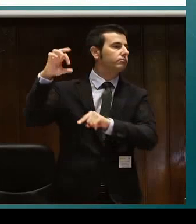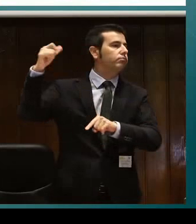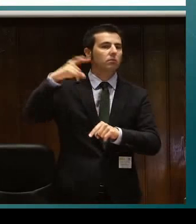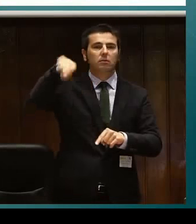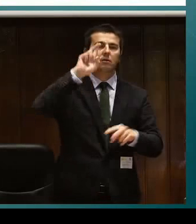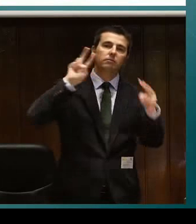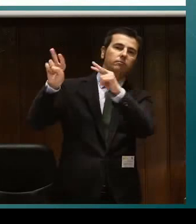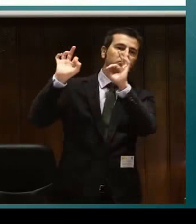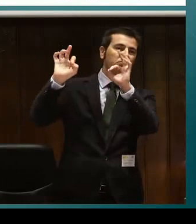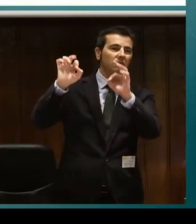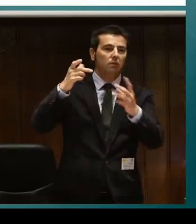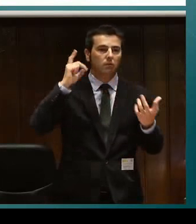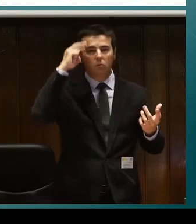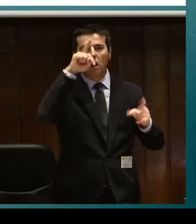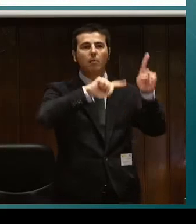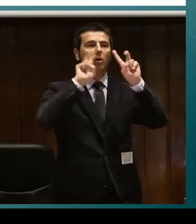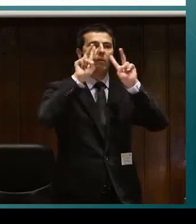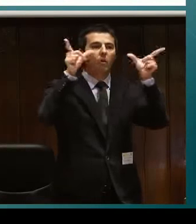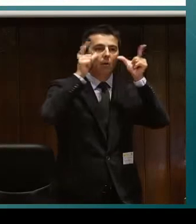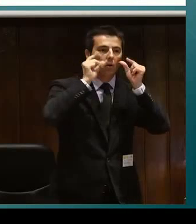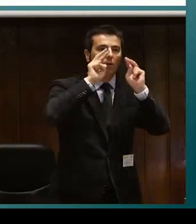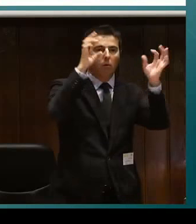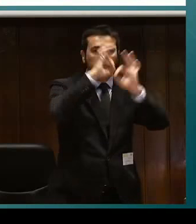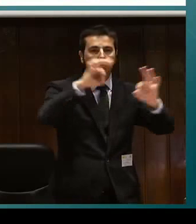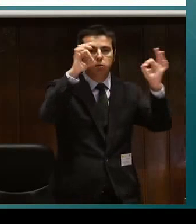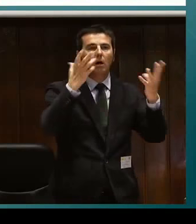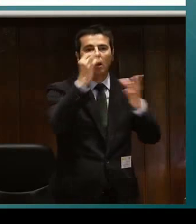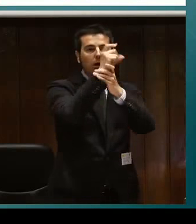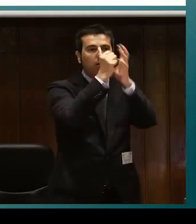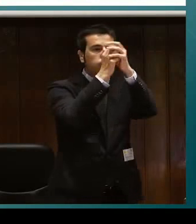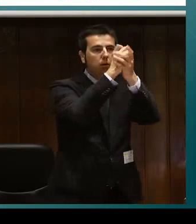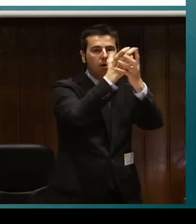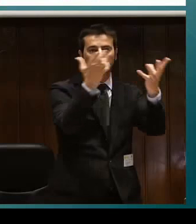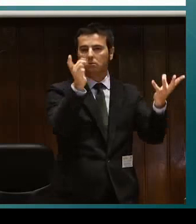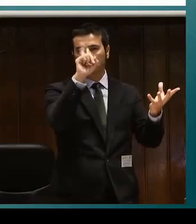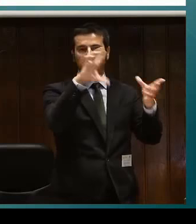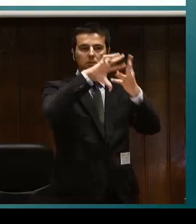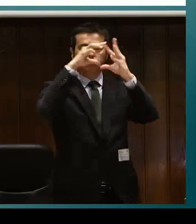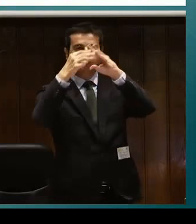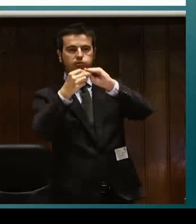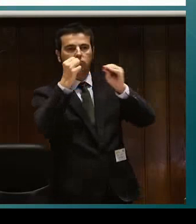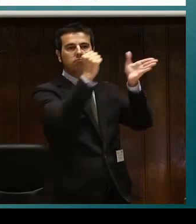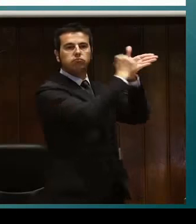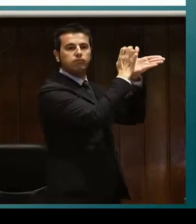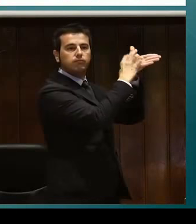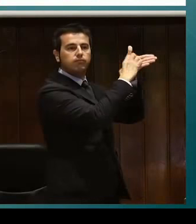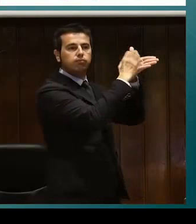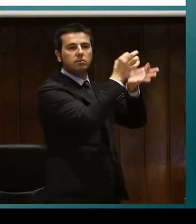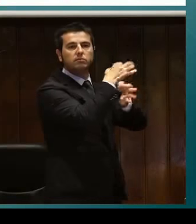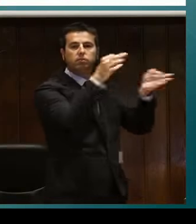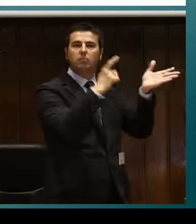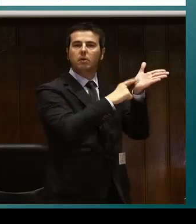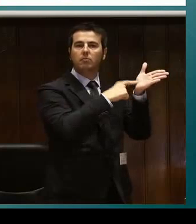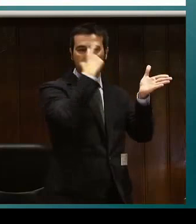Las personas sordas, en lengua de signos natural de las personas sordas, se hace el dactilológico en el aire. Pero cuando existen problemas visuales,